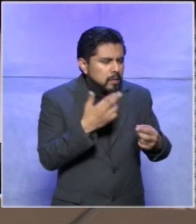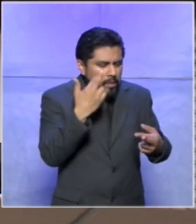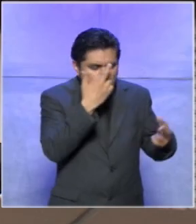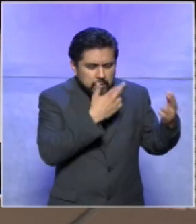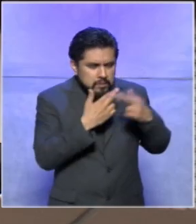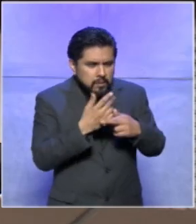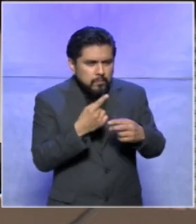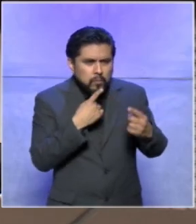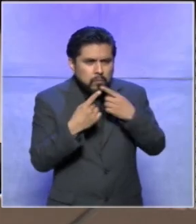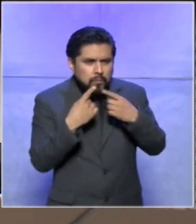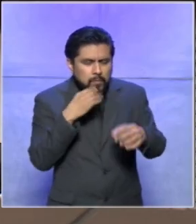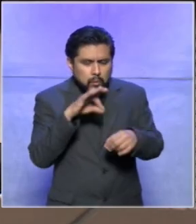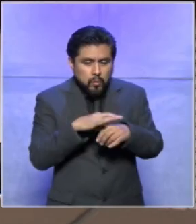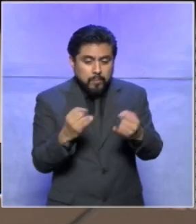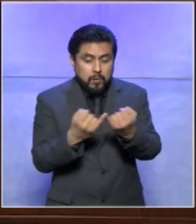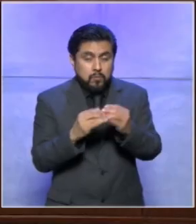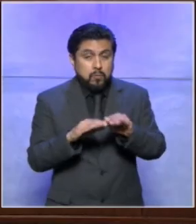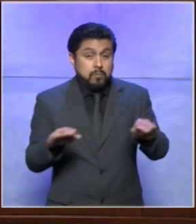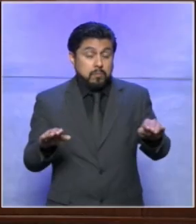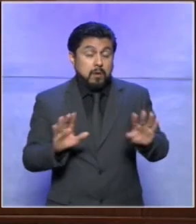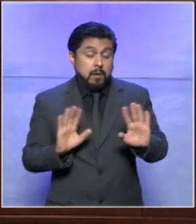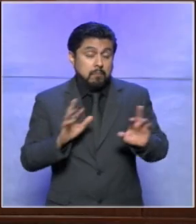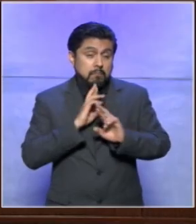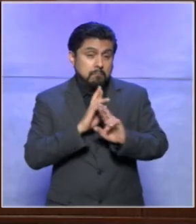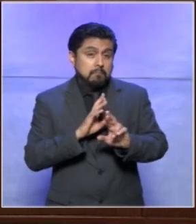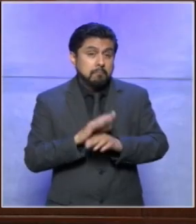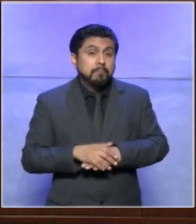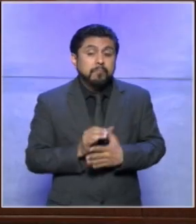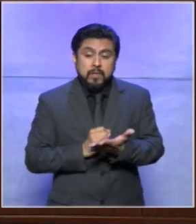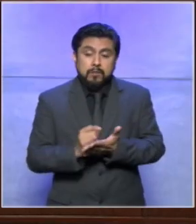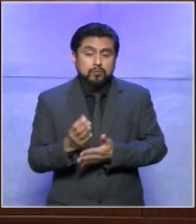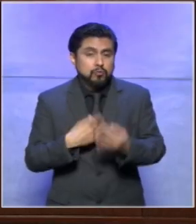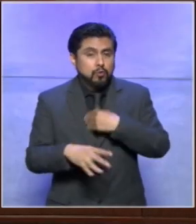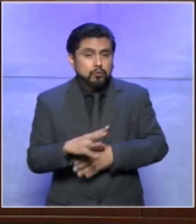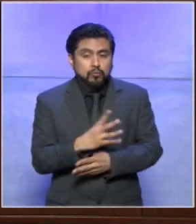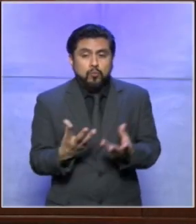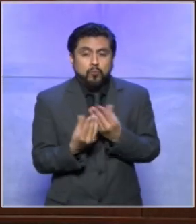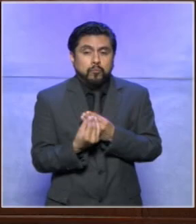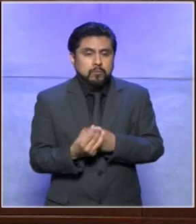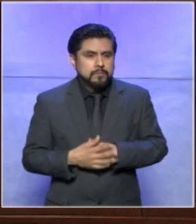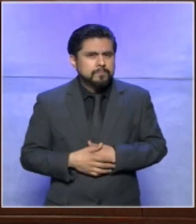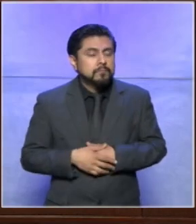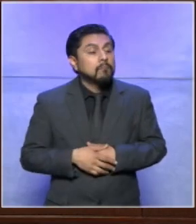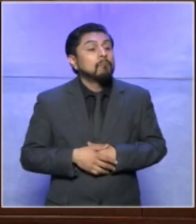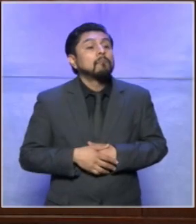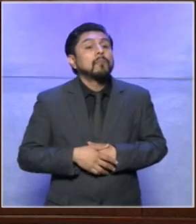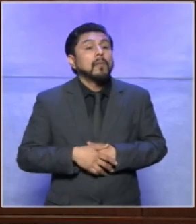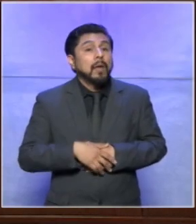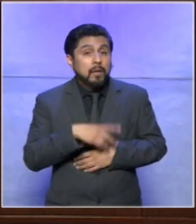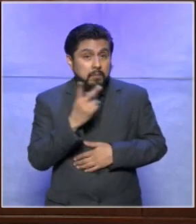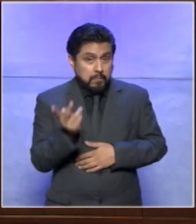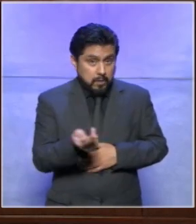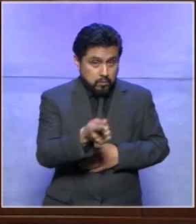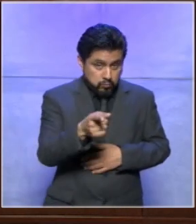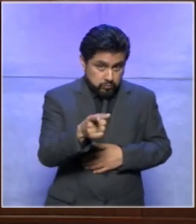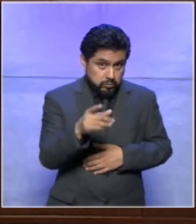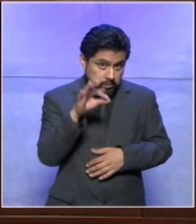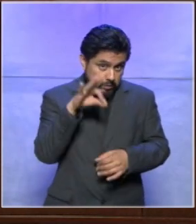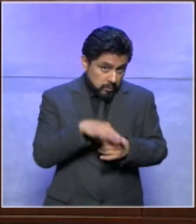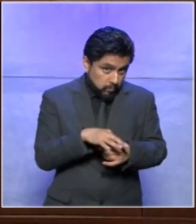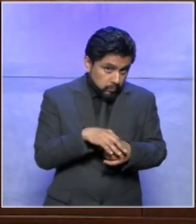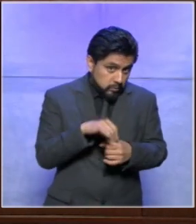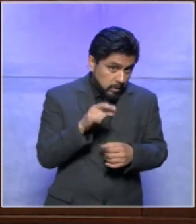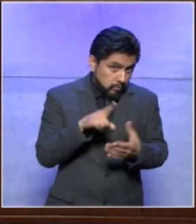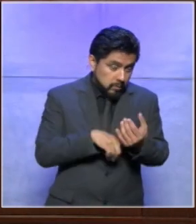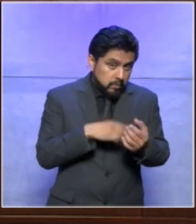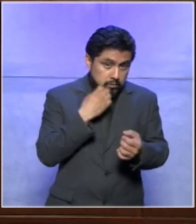equitativa e igualitaria muy bien muchas gracias esther y bueno ustedes alguna vez han votado algo en